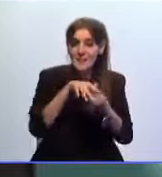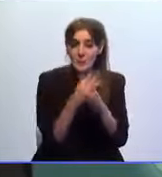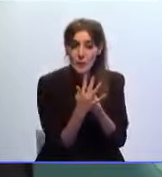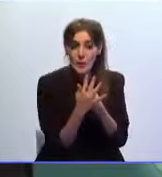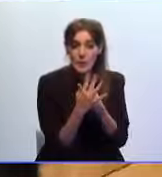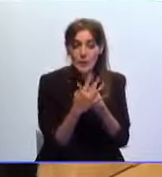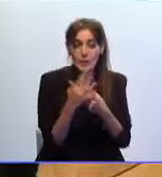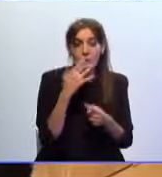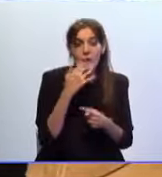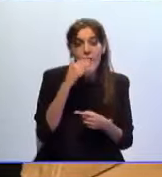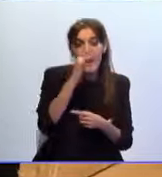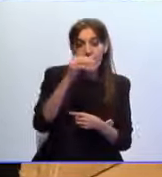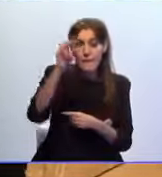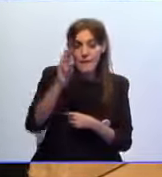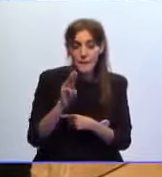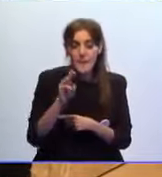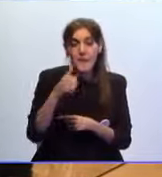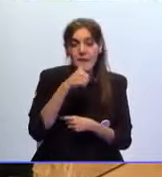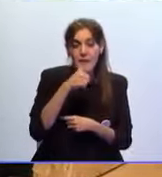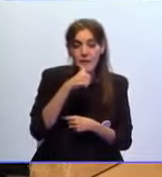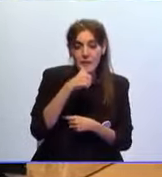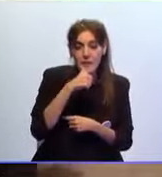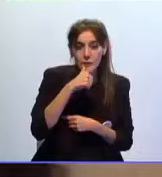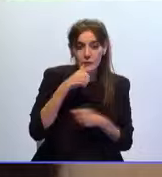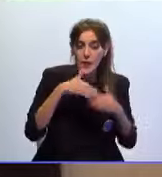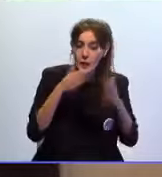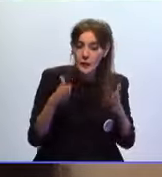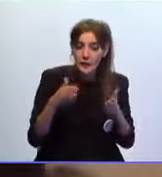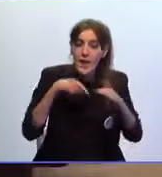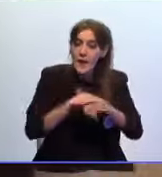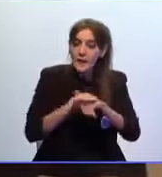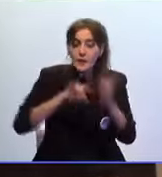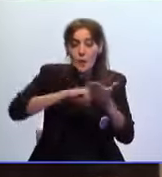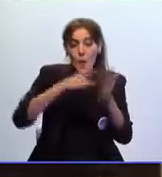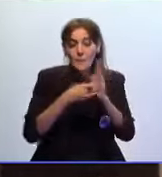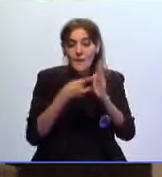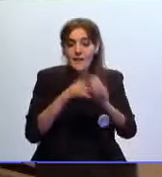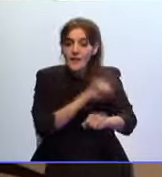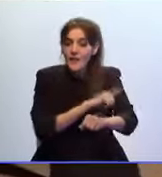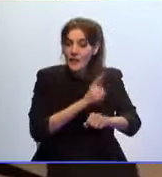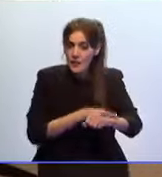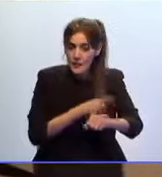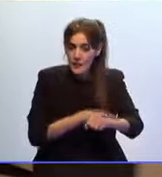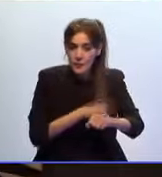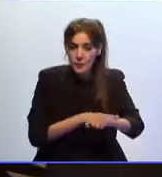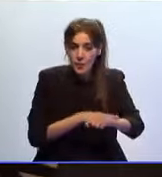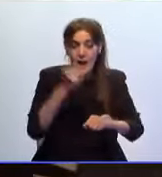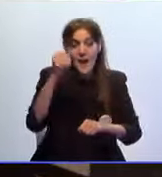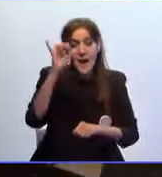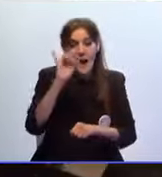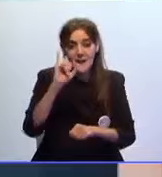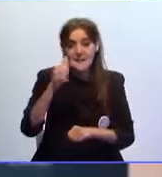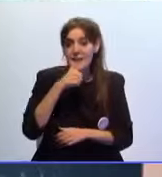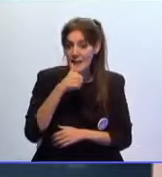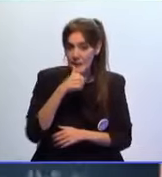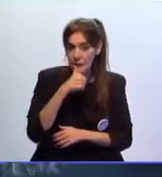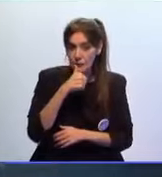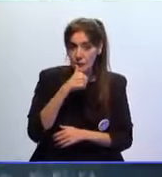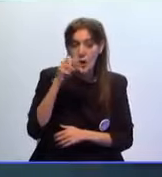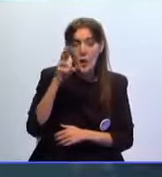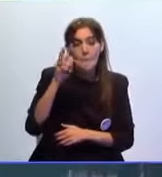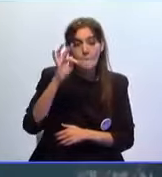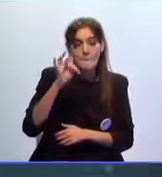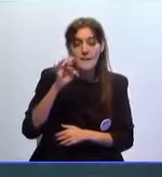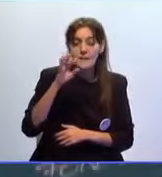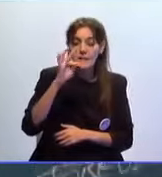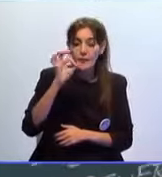de Ival FP Ceuta Green Wave gestor de planificaciones deportivas Asis Ceuta Bit de